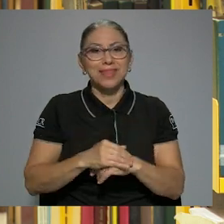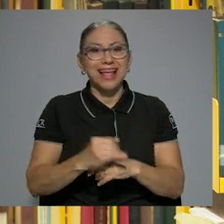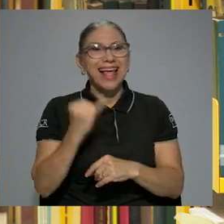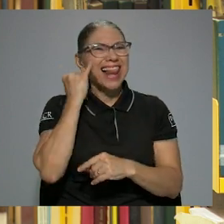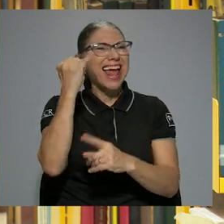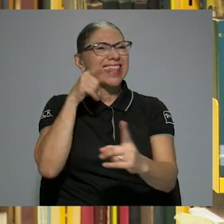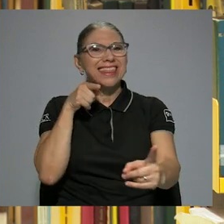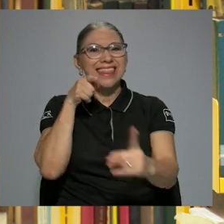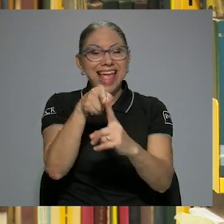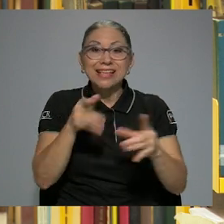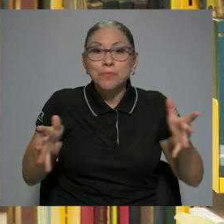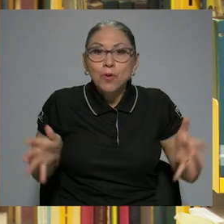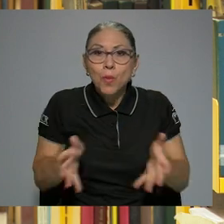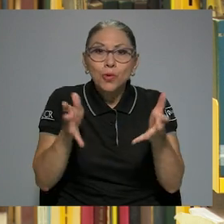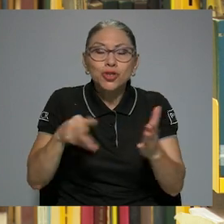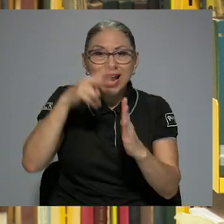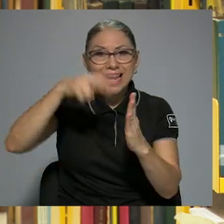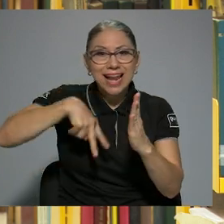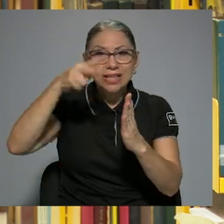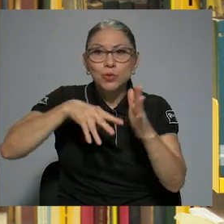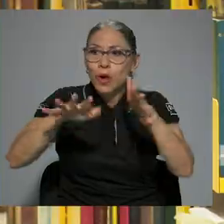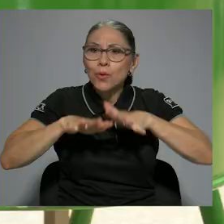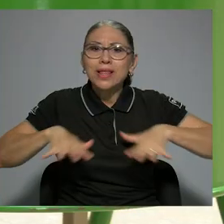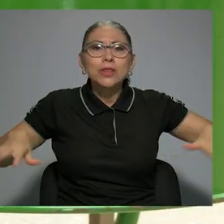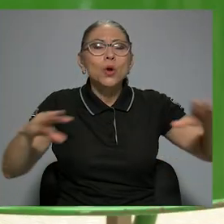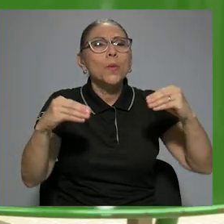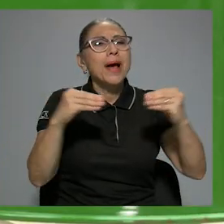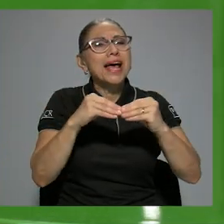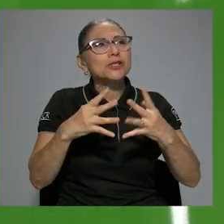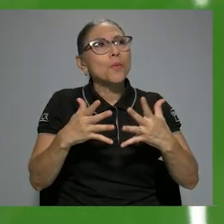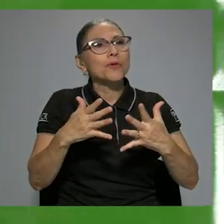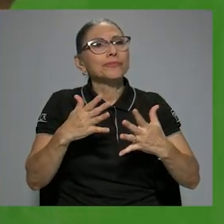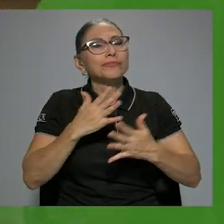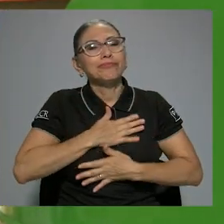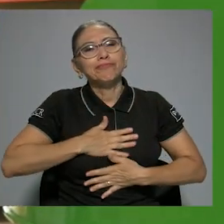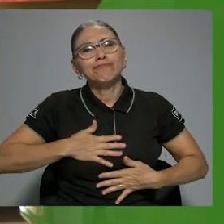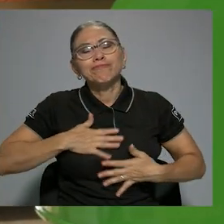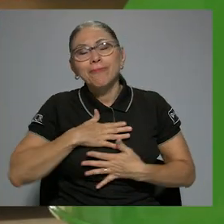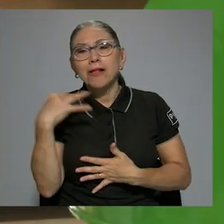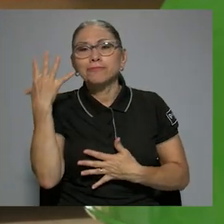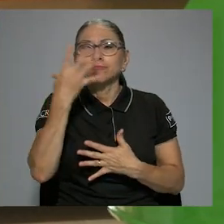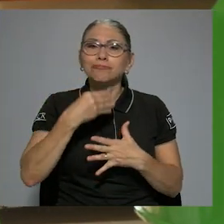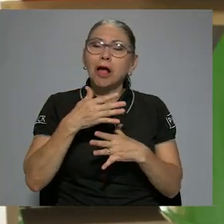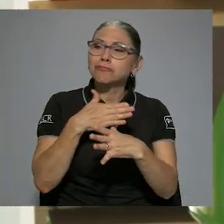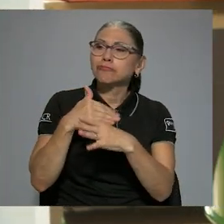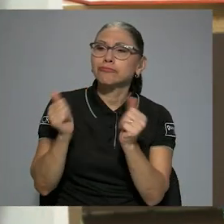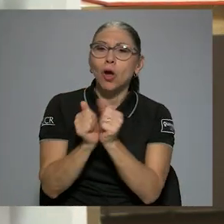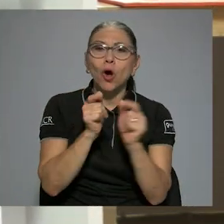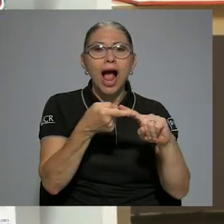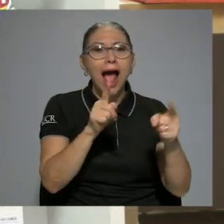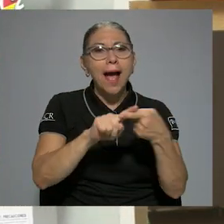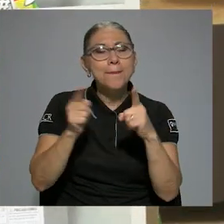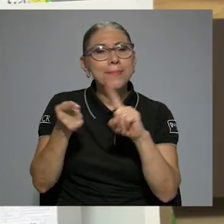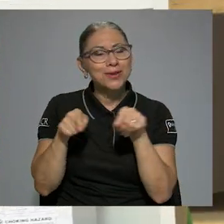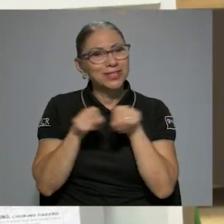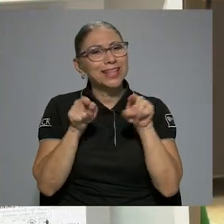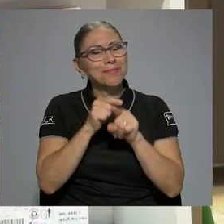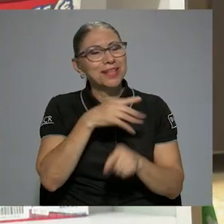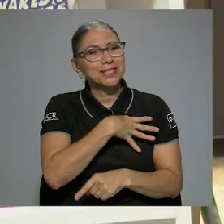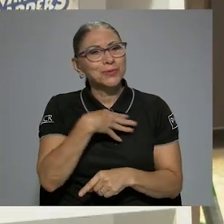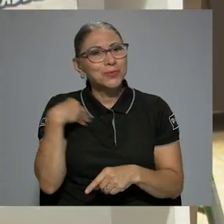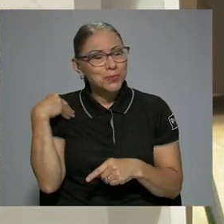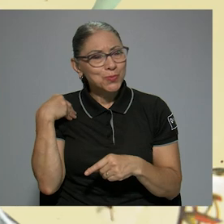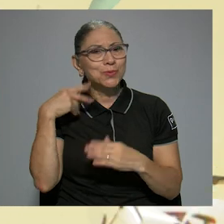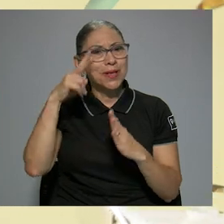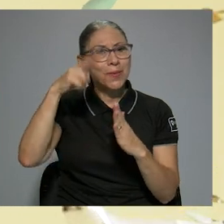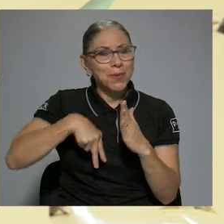también ese espacio. La idea es eso, promocionar la lectura desde un entorno un poco más entretenido, más ameno, con amigos que también amen